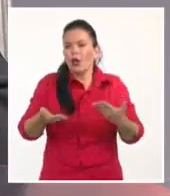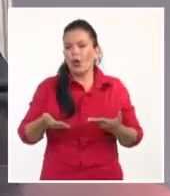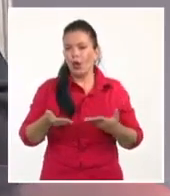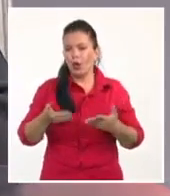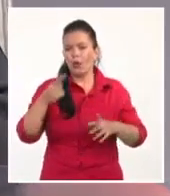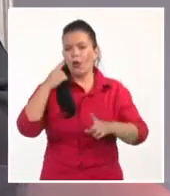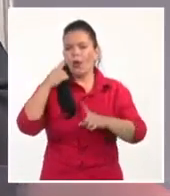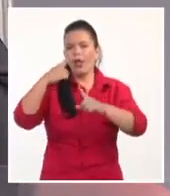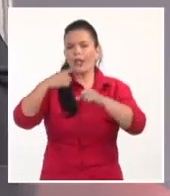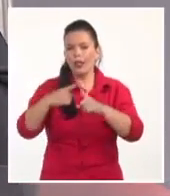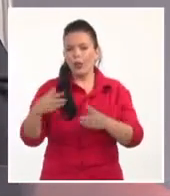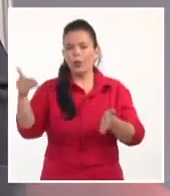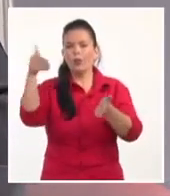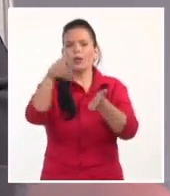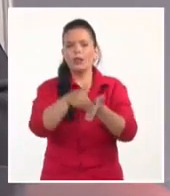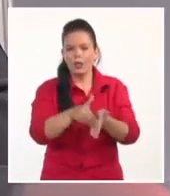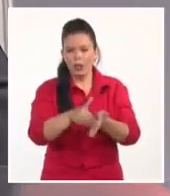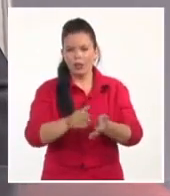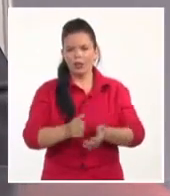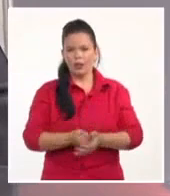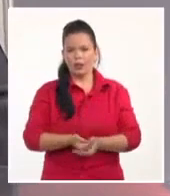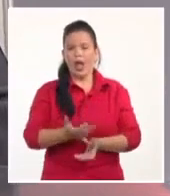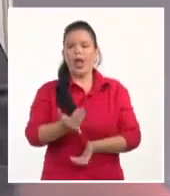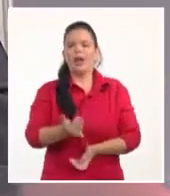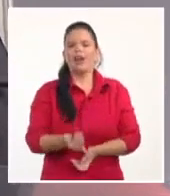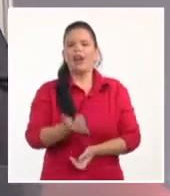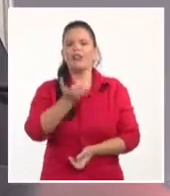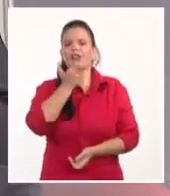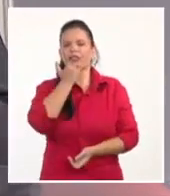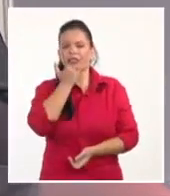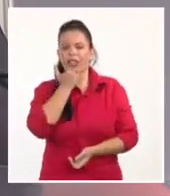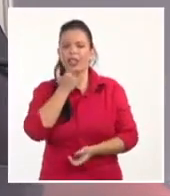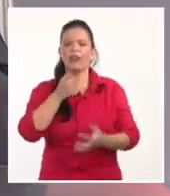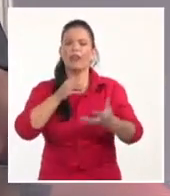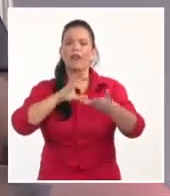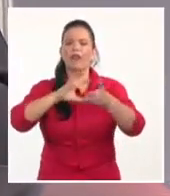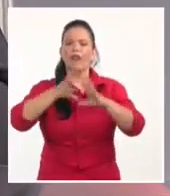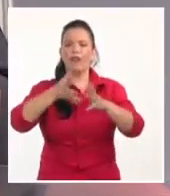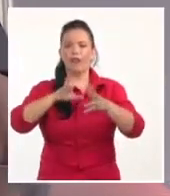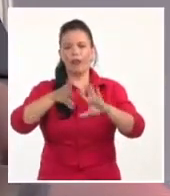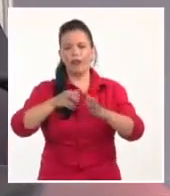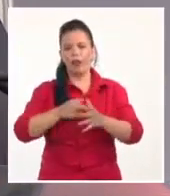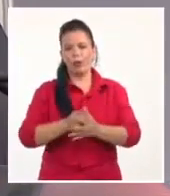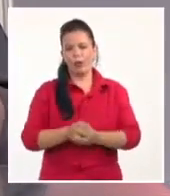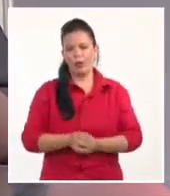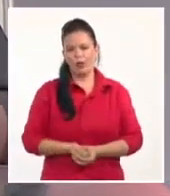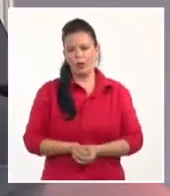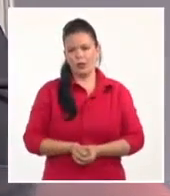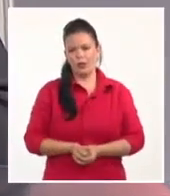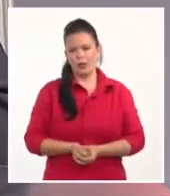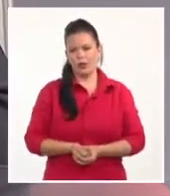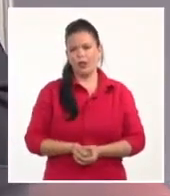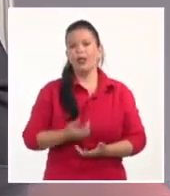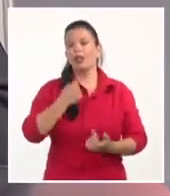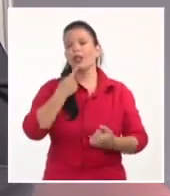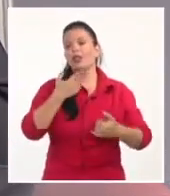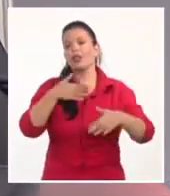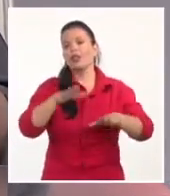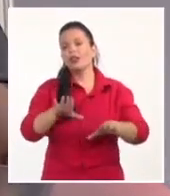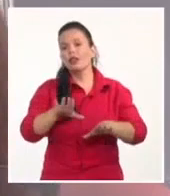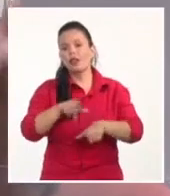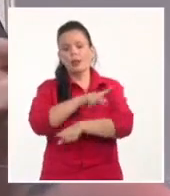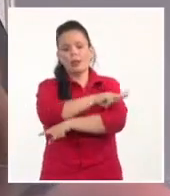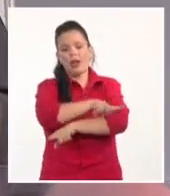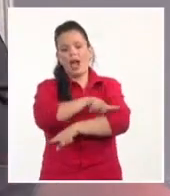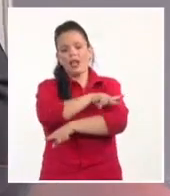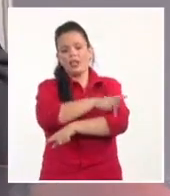generar la percepción o tratar de generar la percepción de que son los países, los pueblos los que se expresan de una